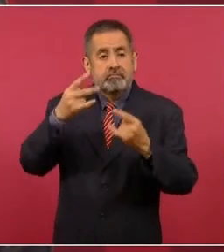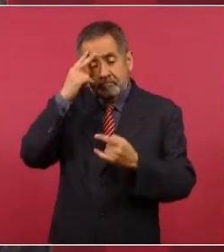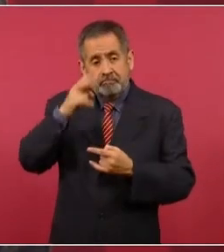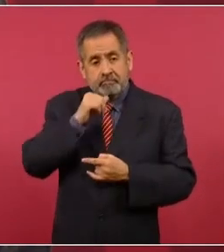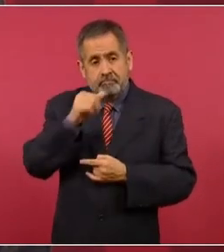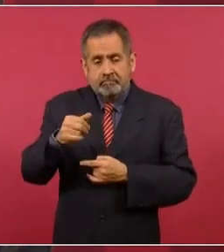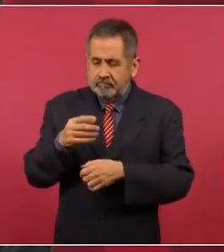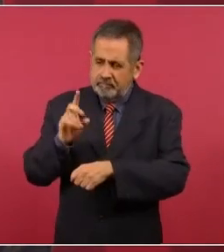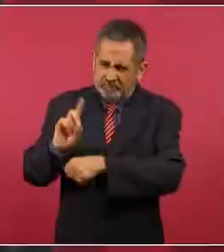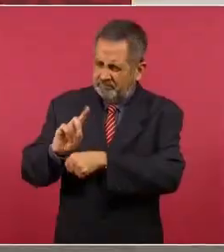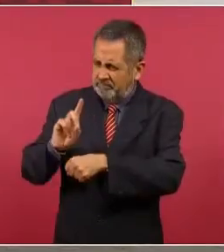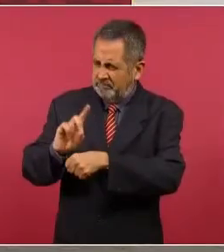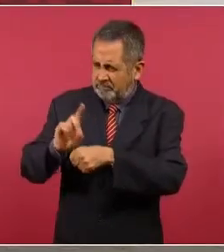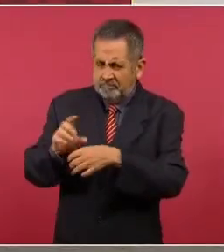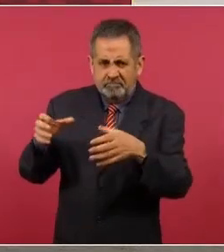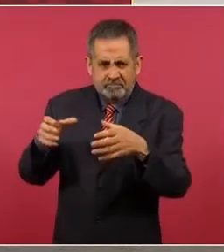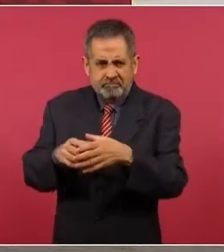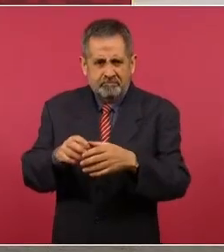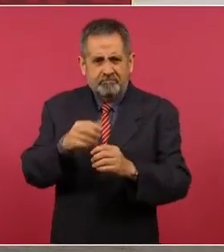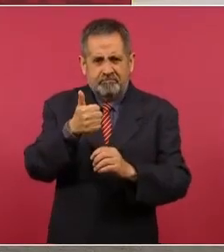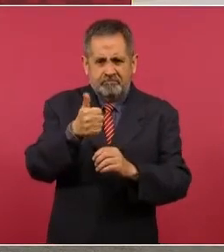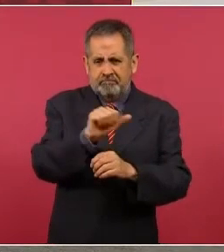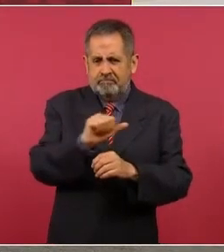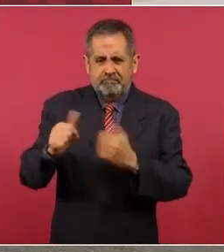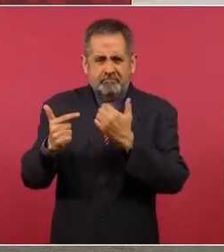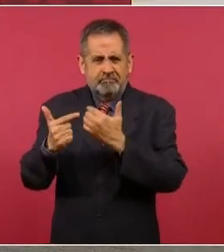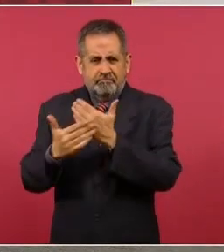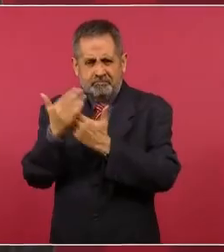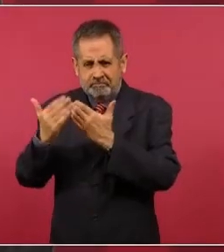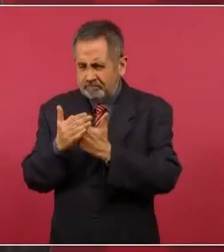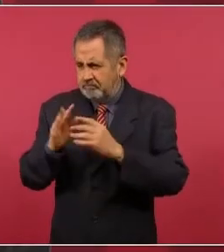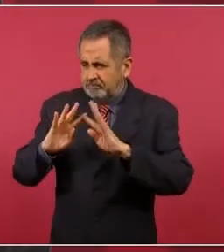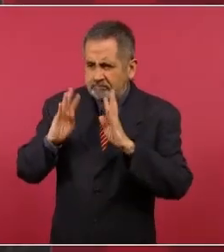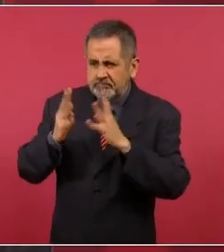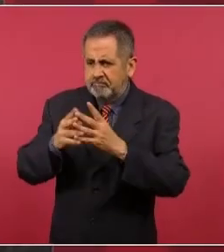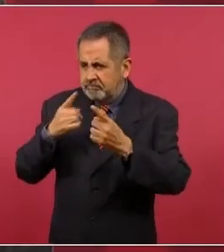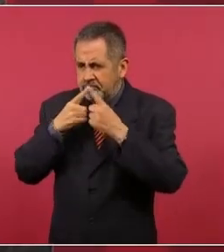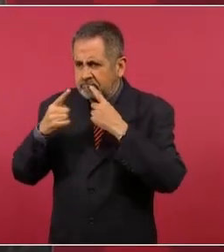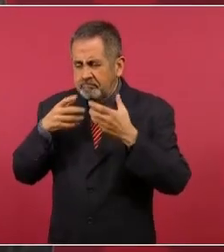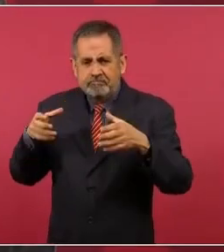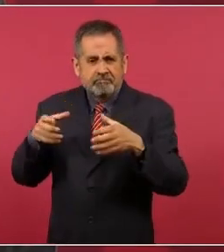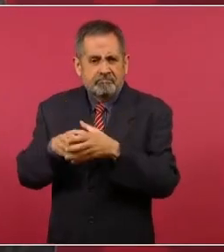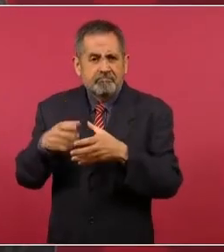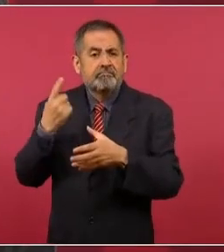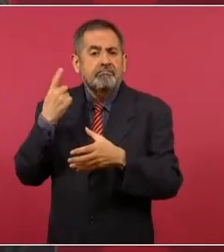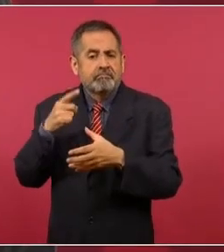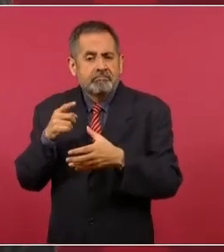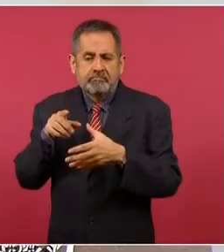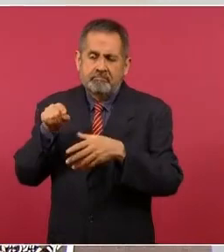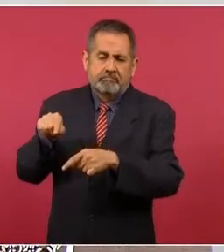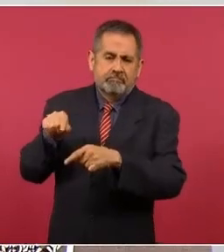todos los días de seis a siete de la mañana para